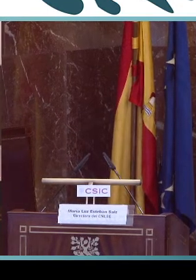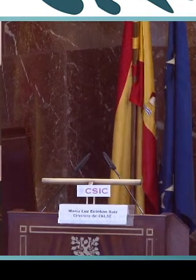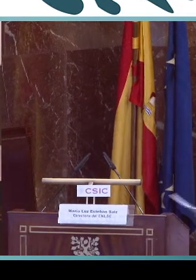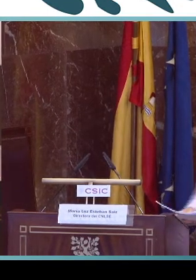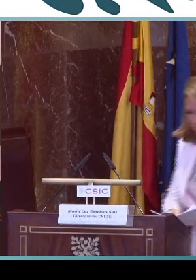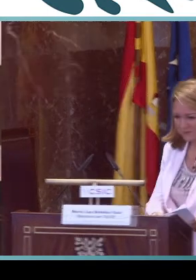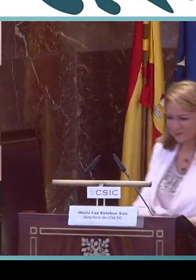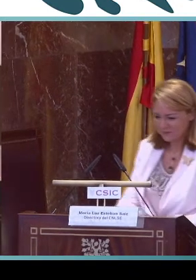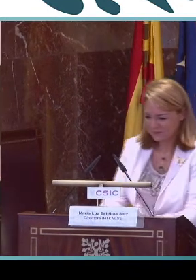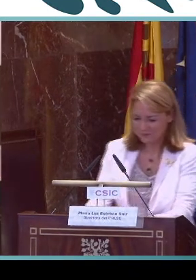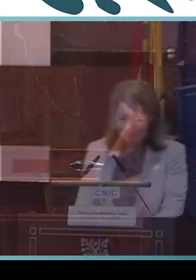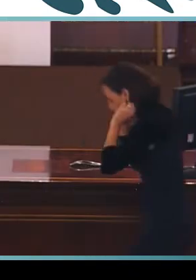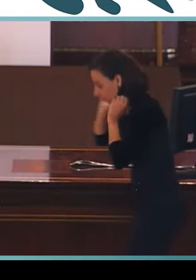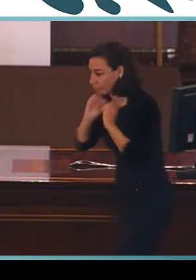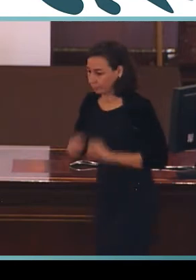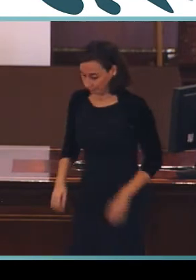de Signos Española.